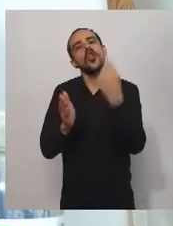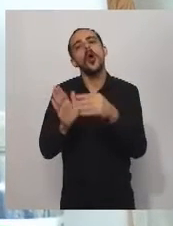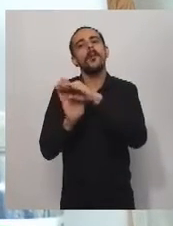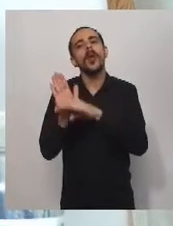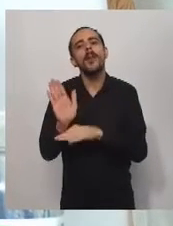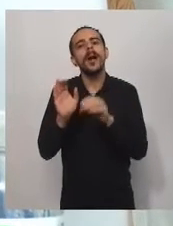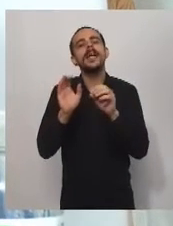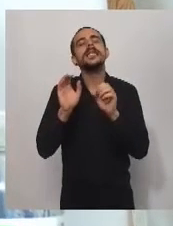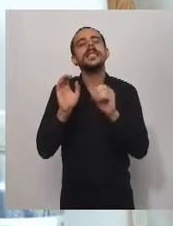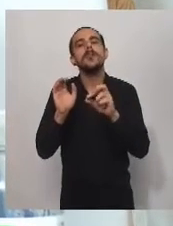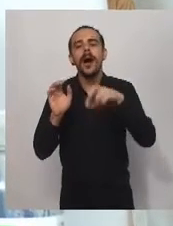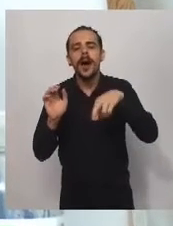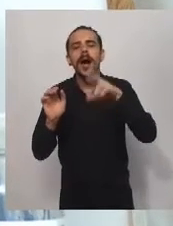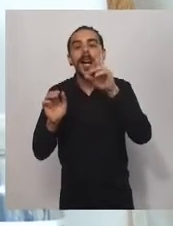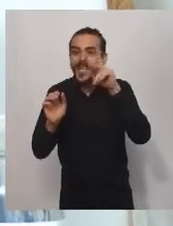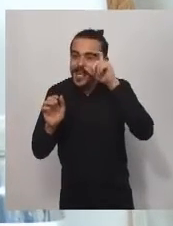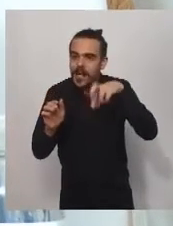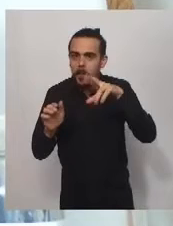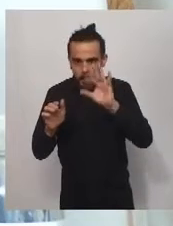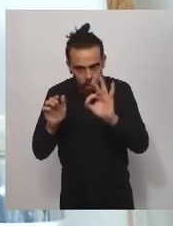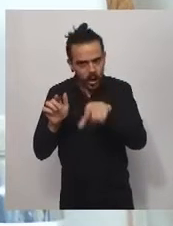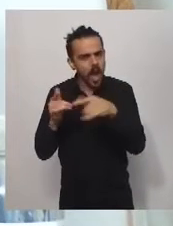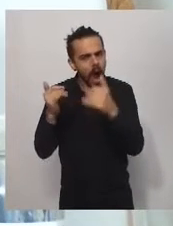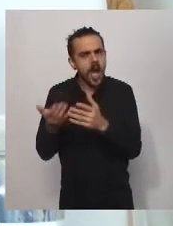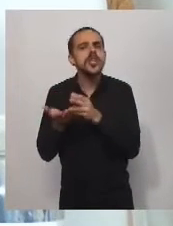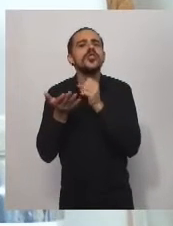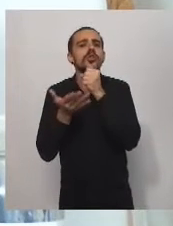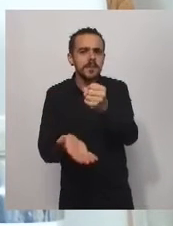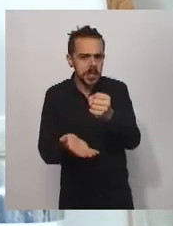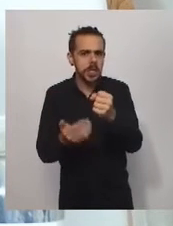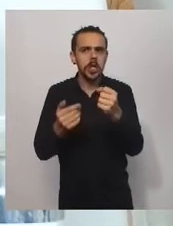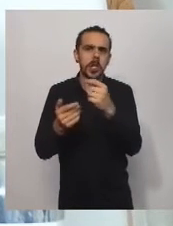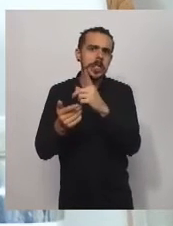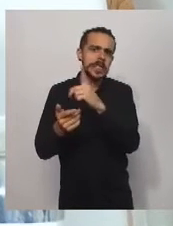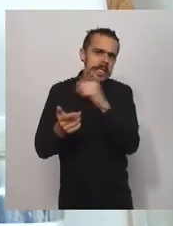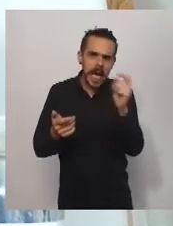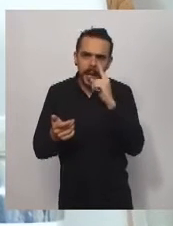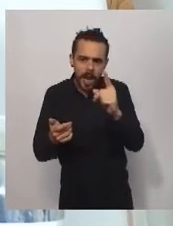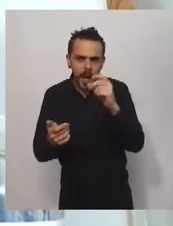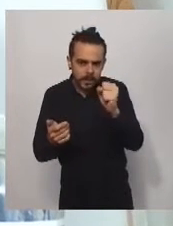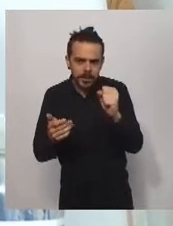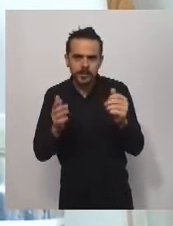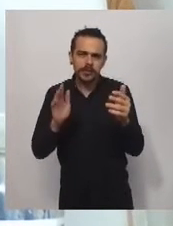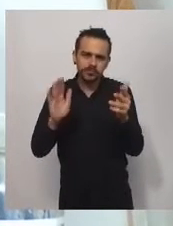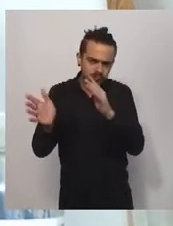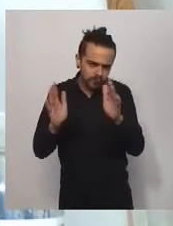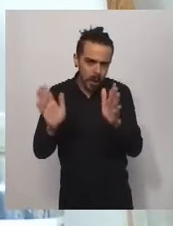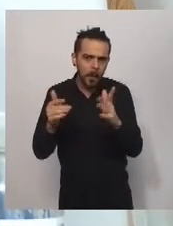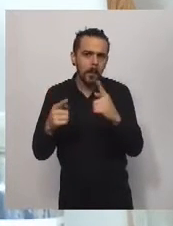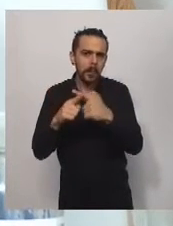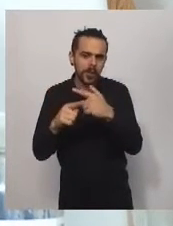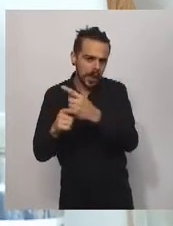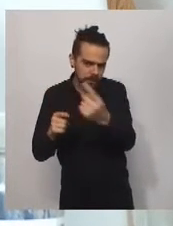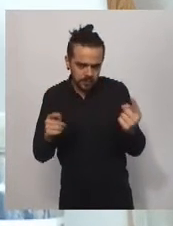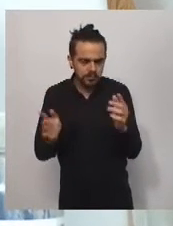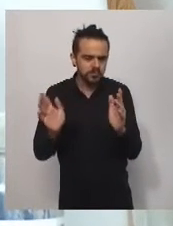subsidios de entre 6.000 y 10.000 pesos por cada empleado registrado. Esto es muy importante porque